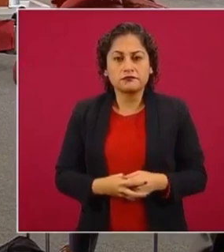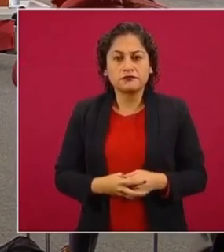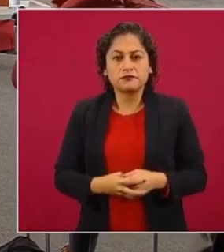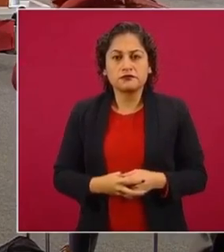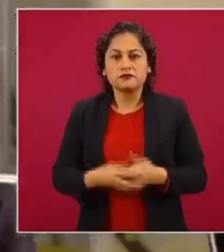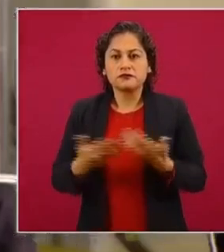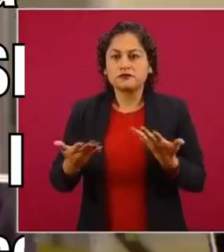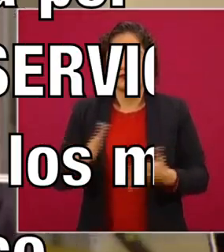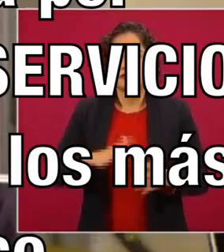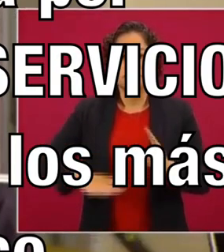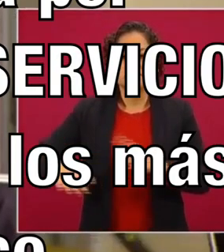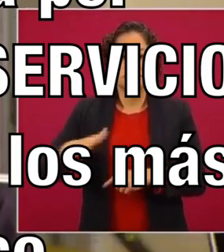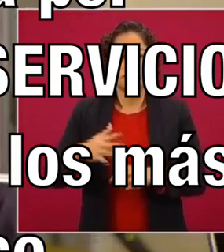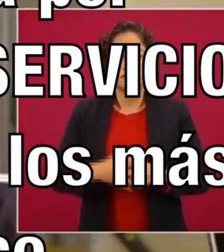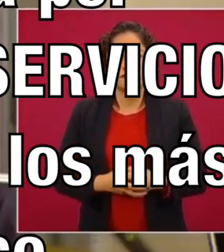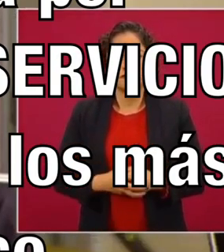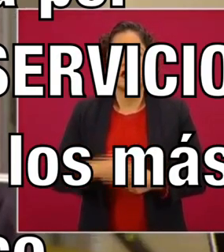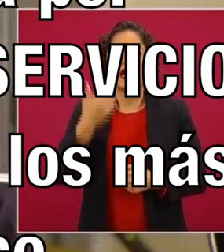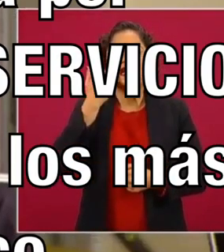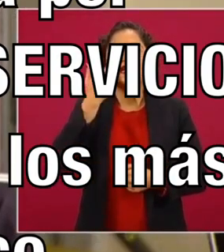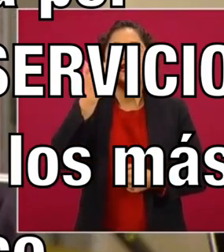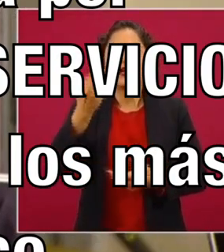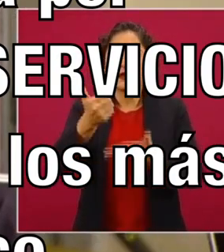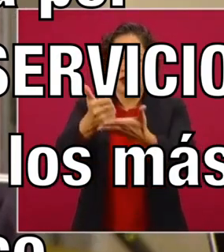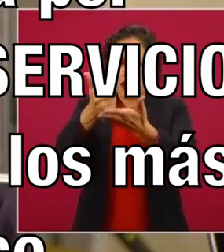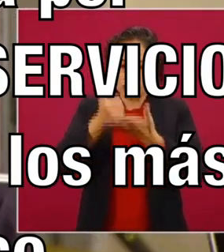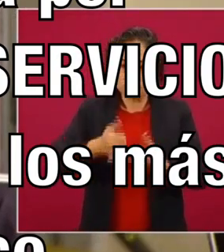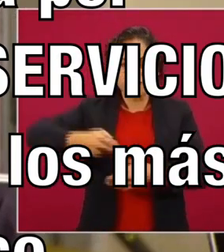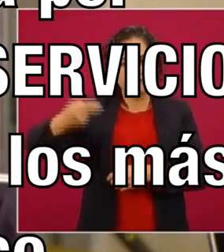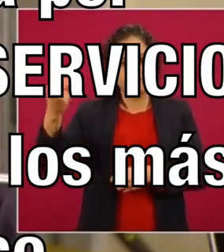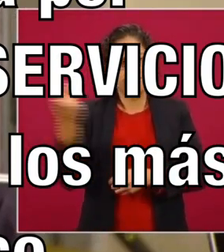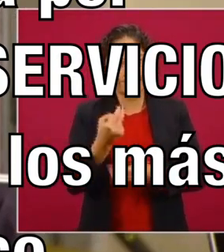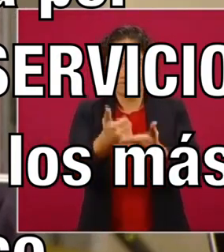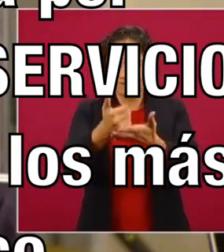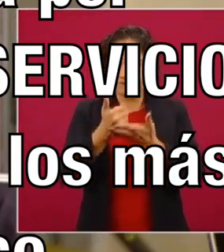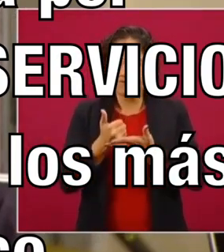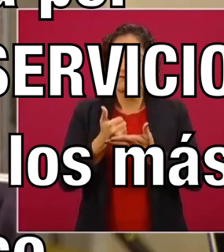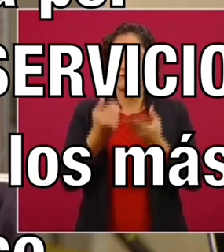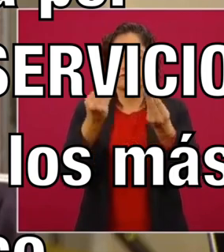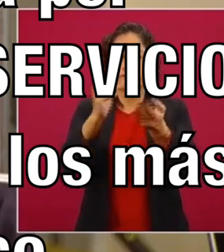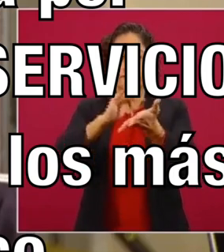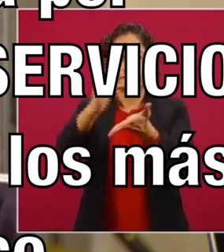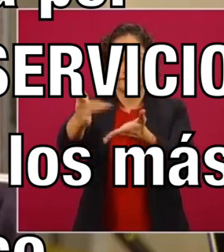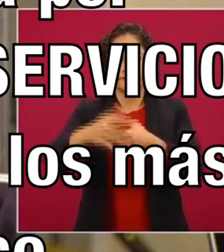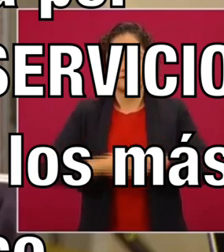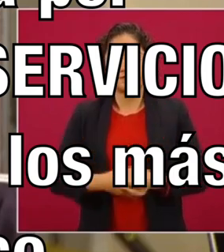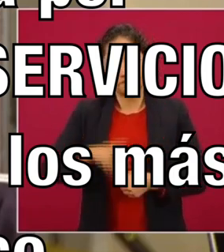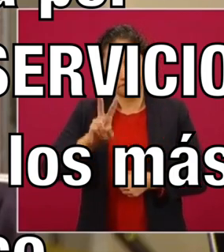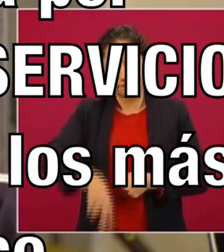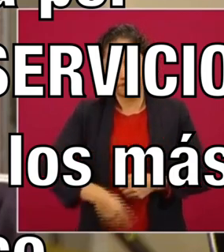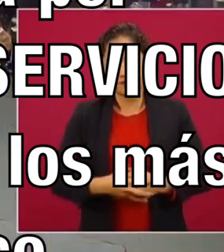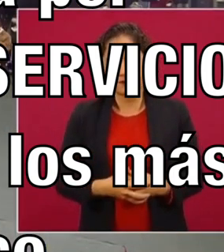Lo que queremos es ayuda. Ayuda porque la necesitamos. Muchísimas gracias, la verdad.